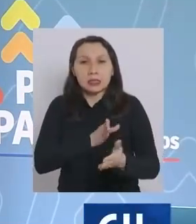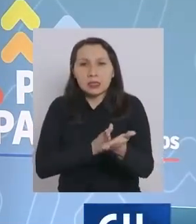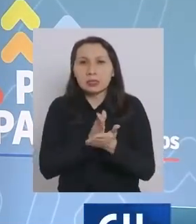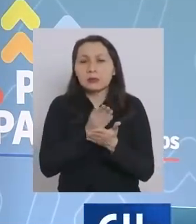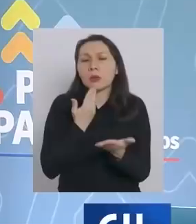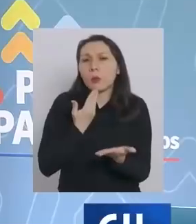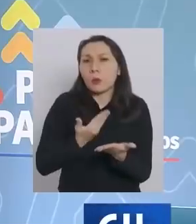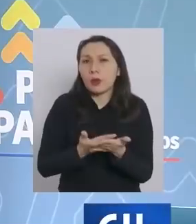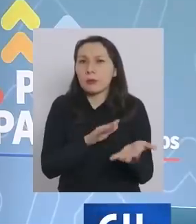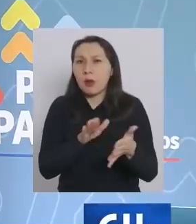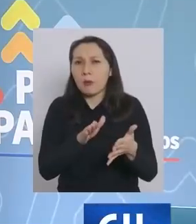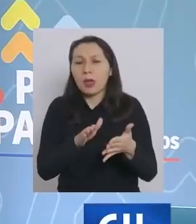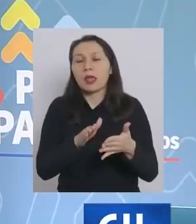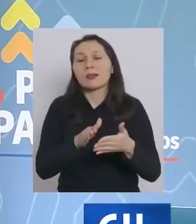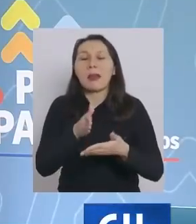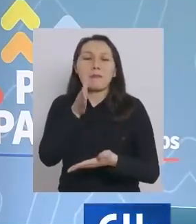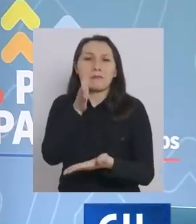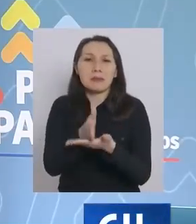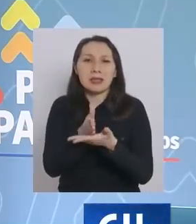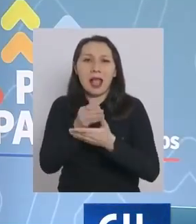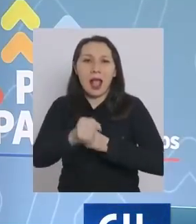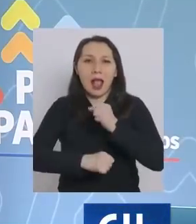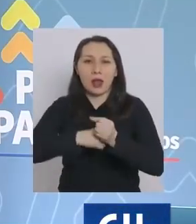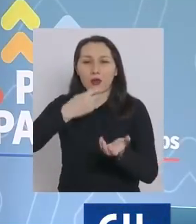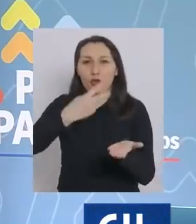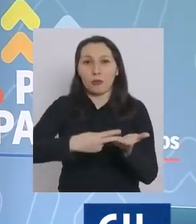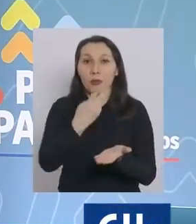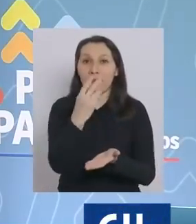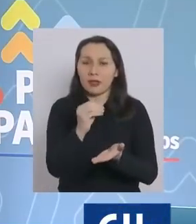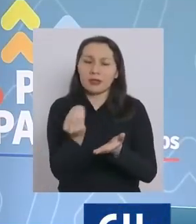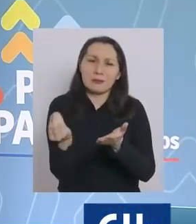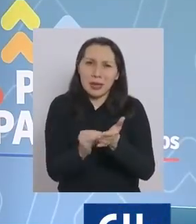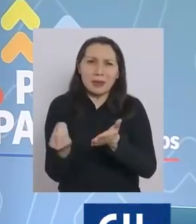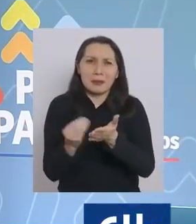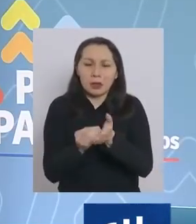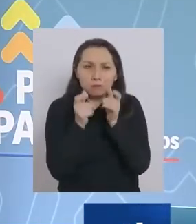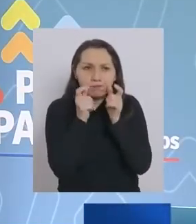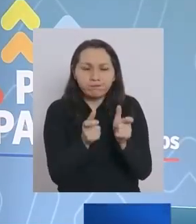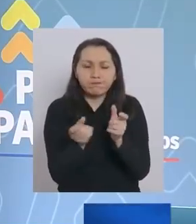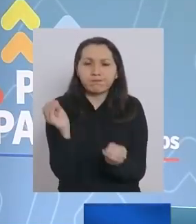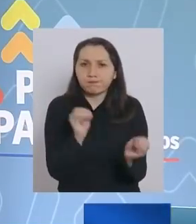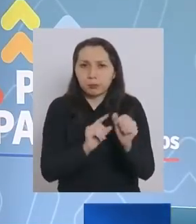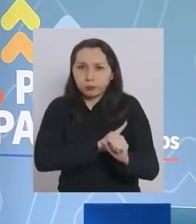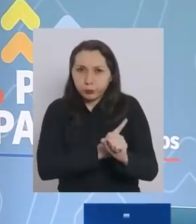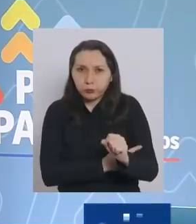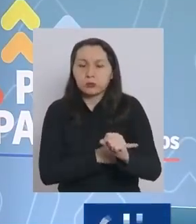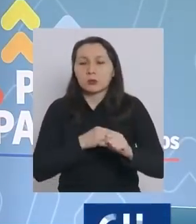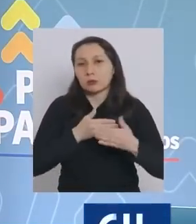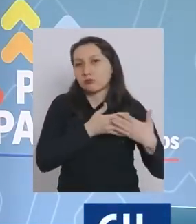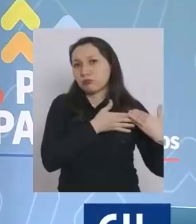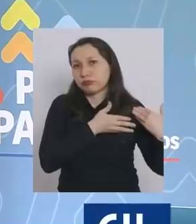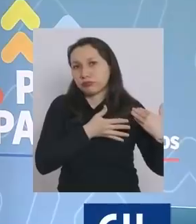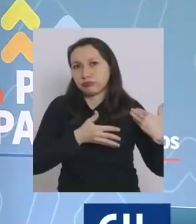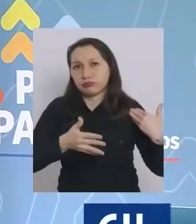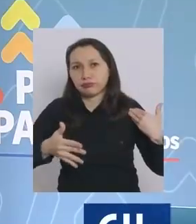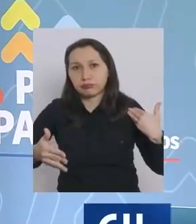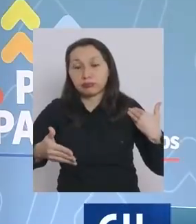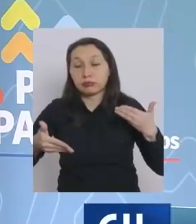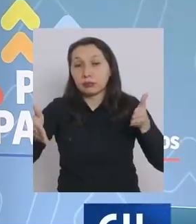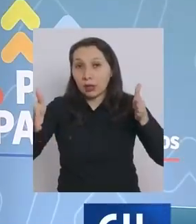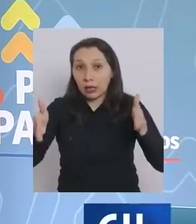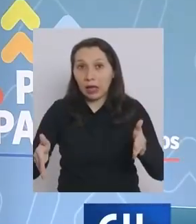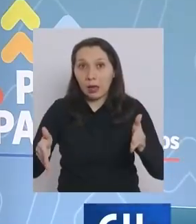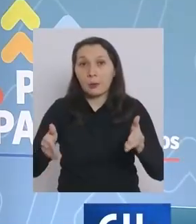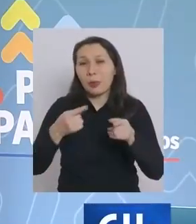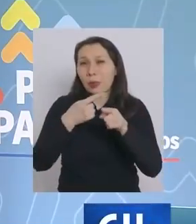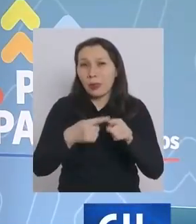estrategia a mediados del año 2020 y la hemos ido reforzando, fortaleciendo durante todo este tiempo, ya que los